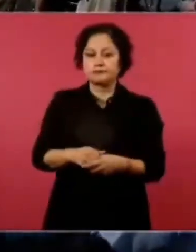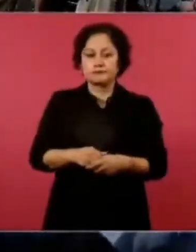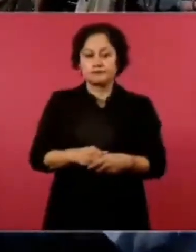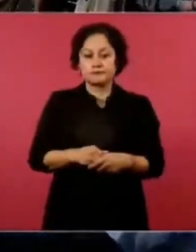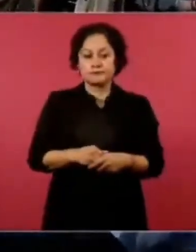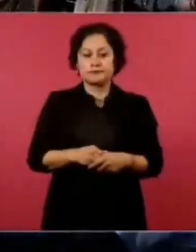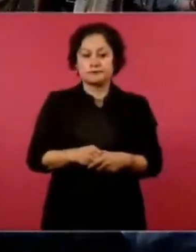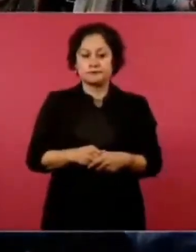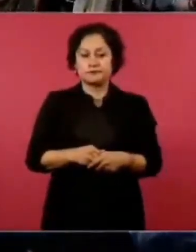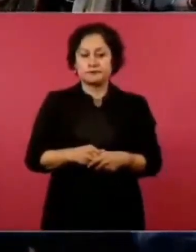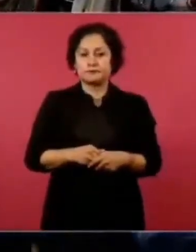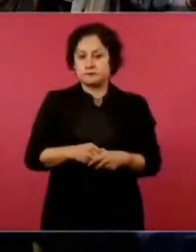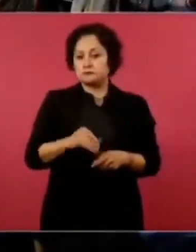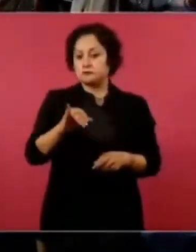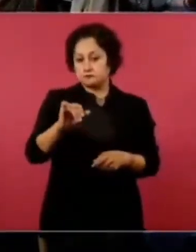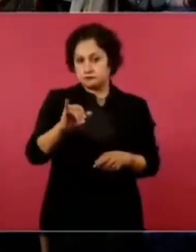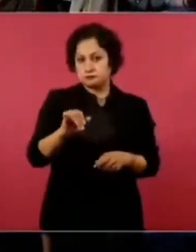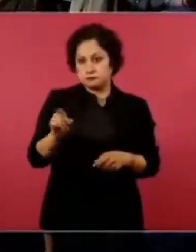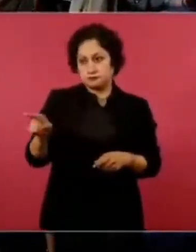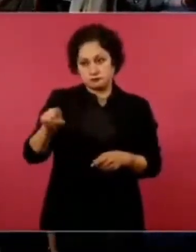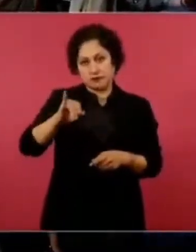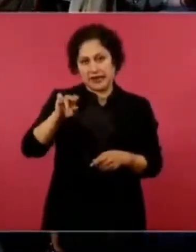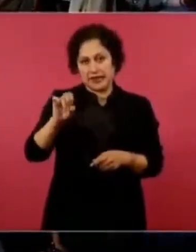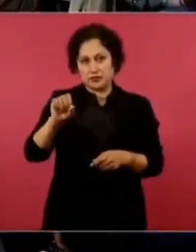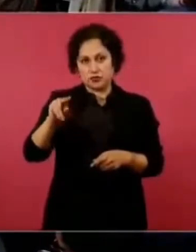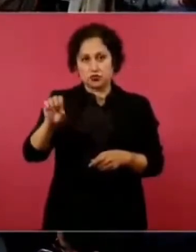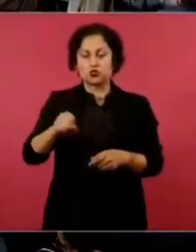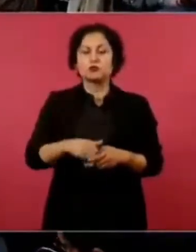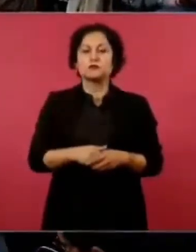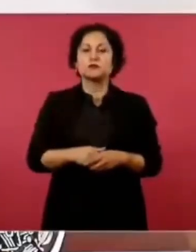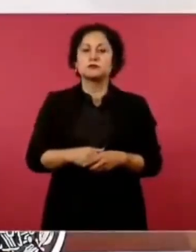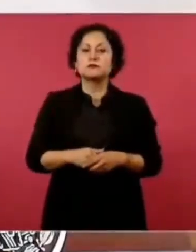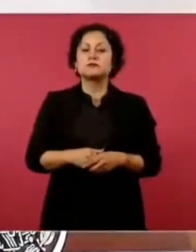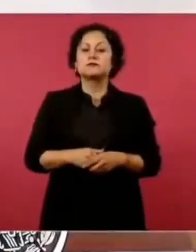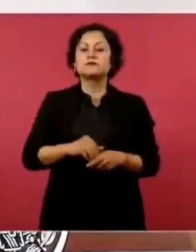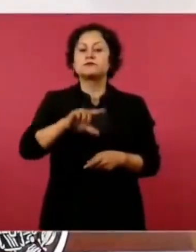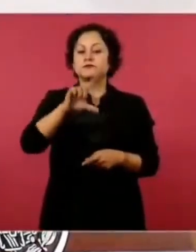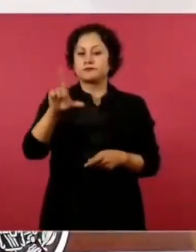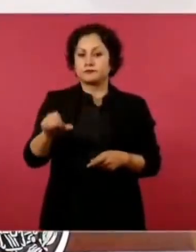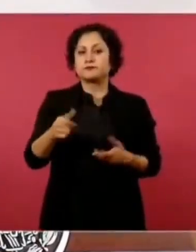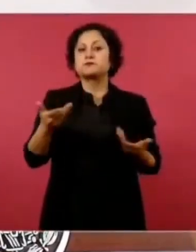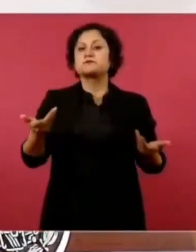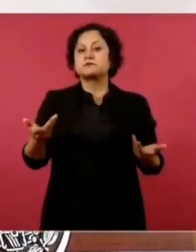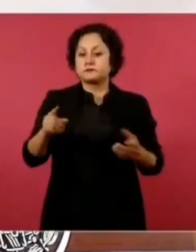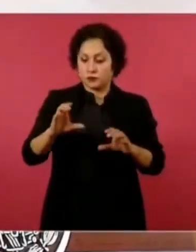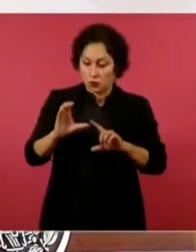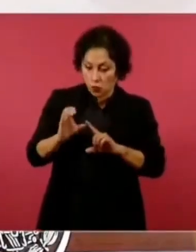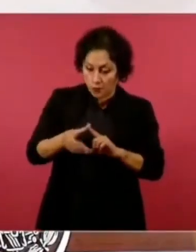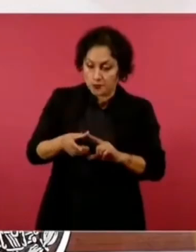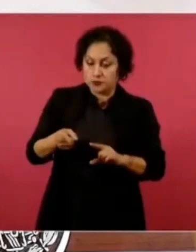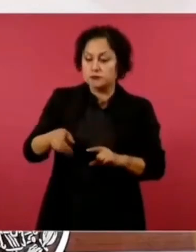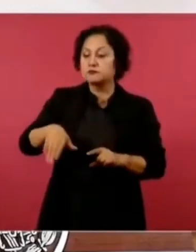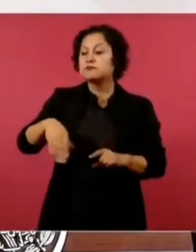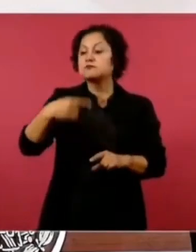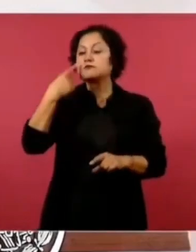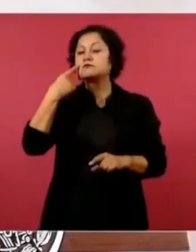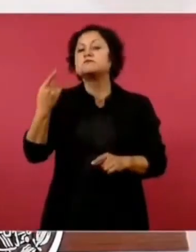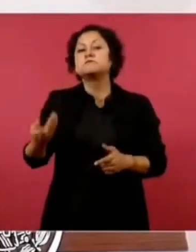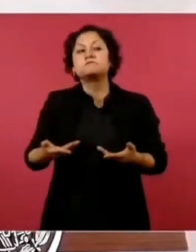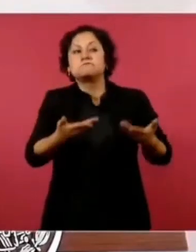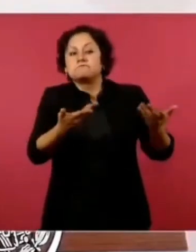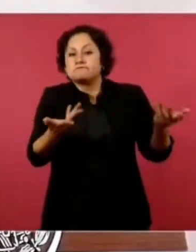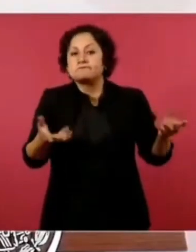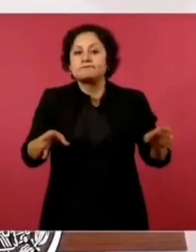Sí, a Jesús, y vemos con los de la memoria histórica para ver qué podemos